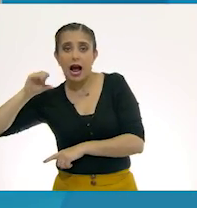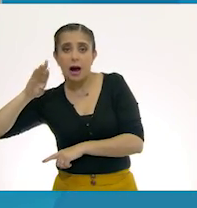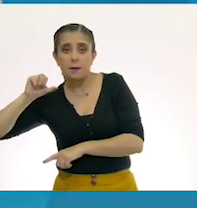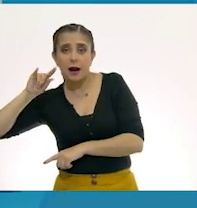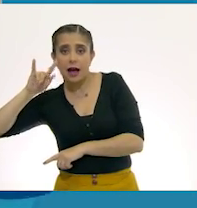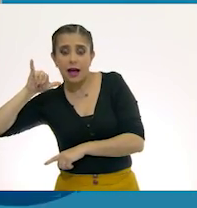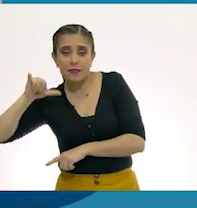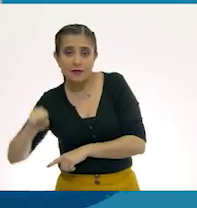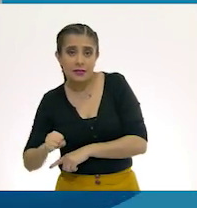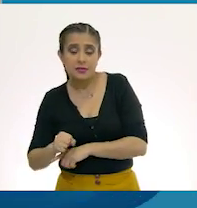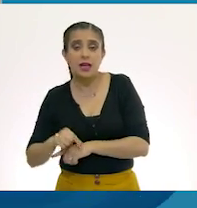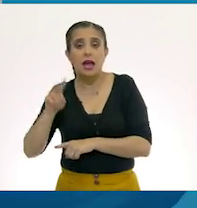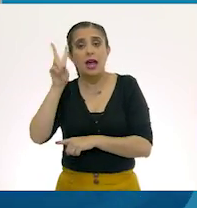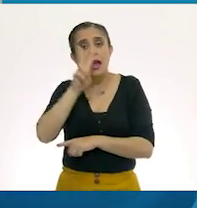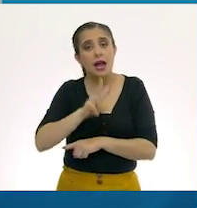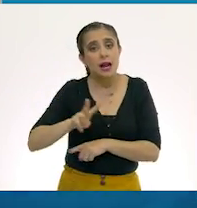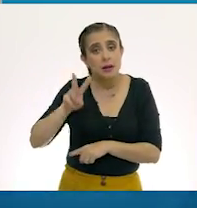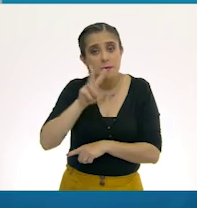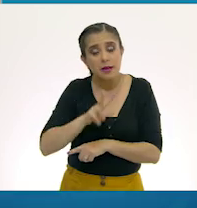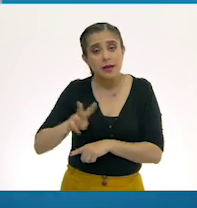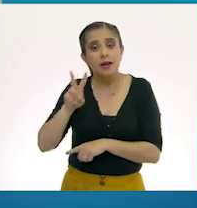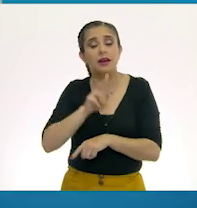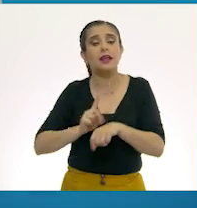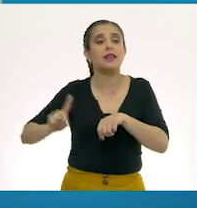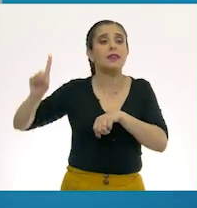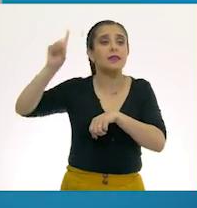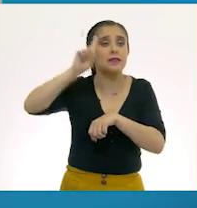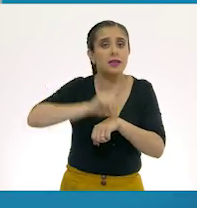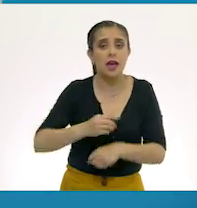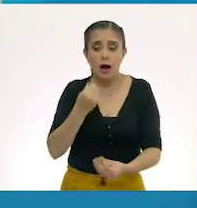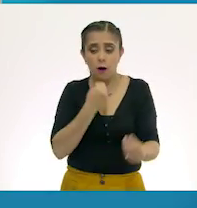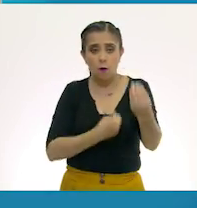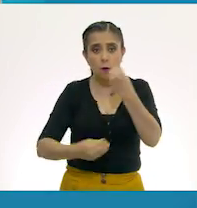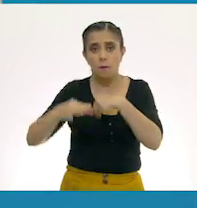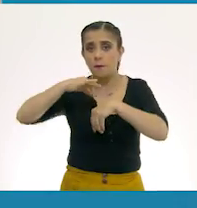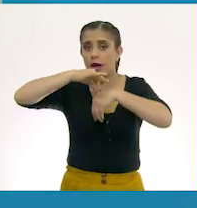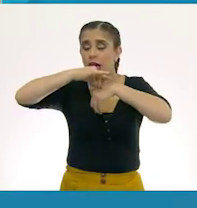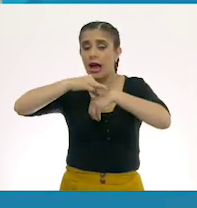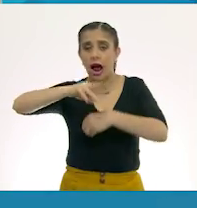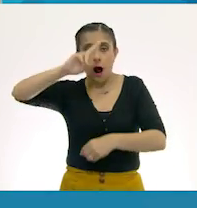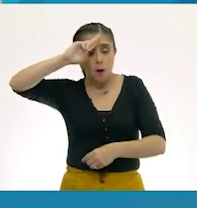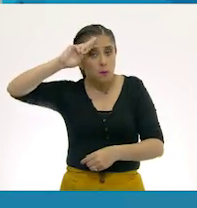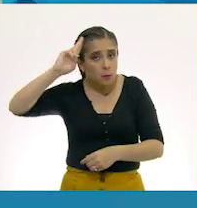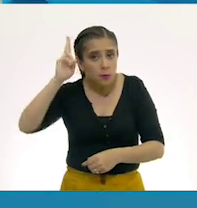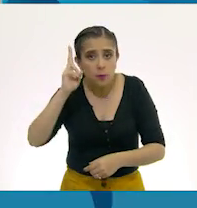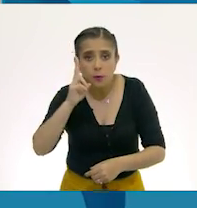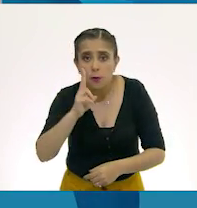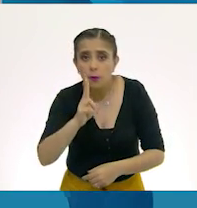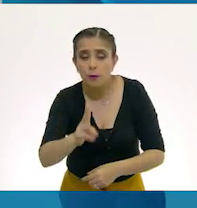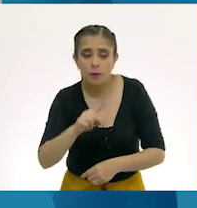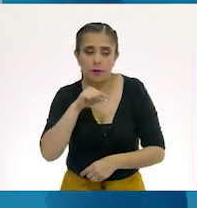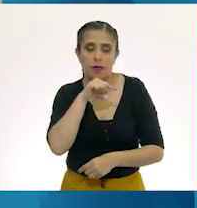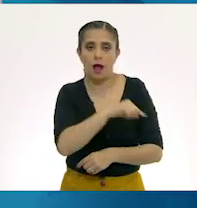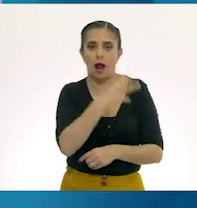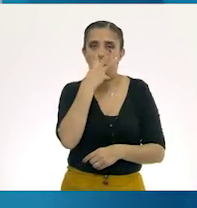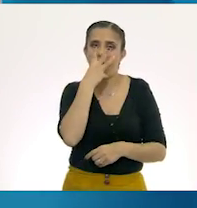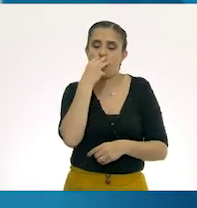Un viernes viernatis, día que no se comía carne